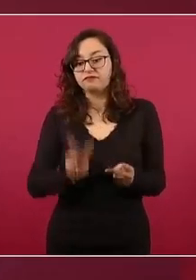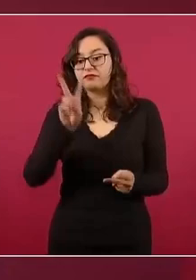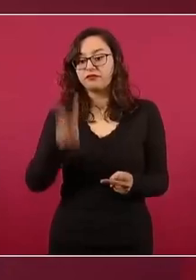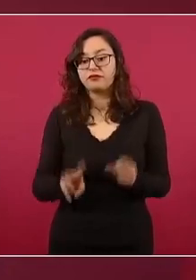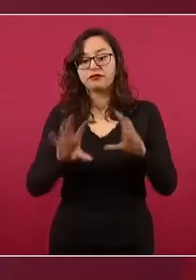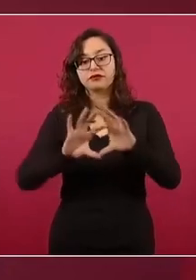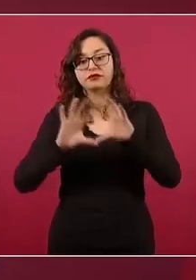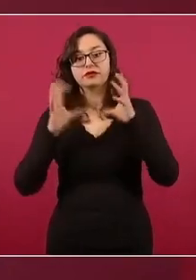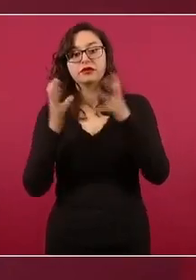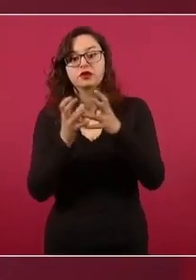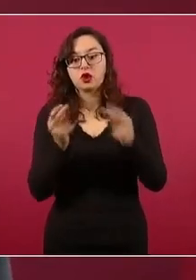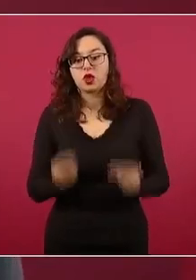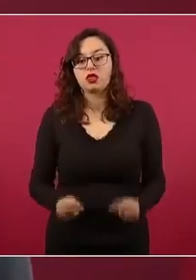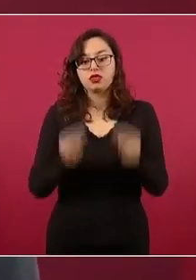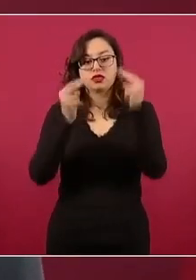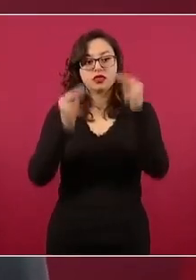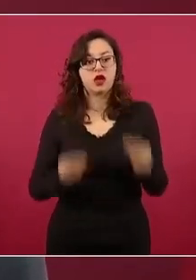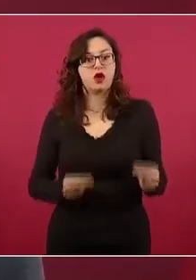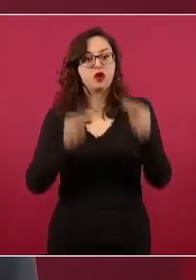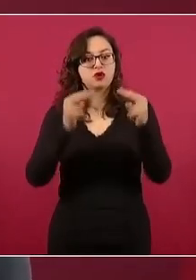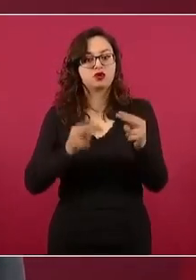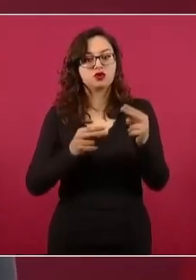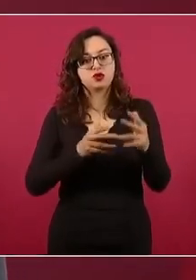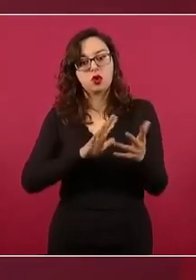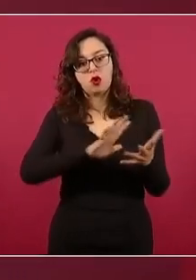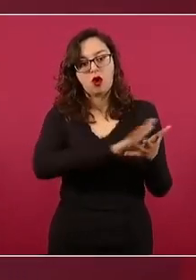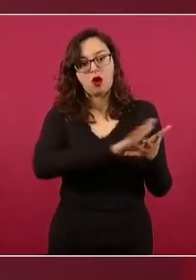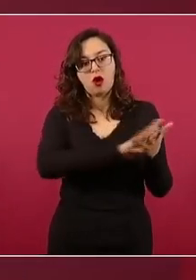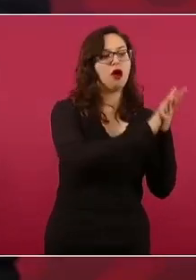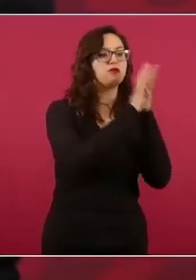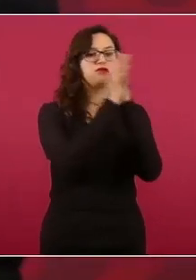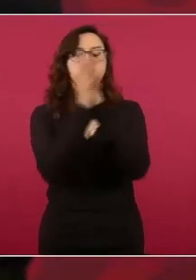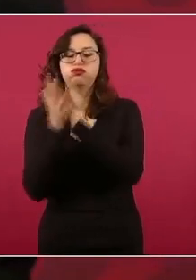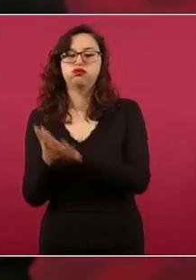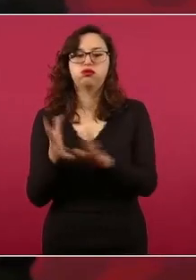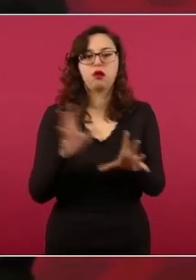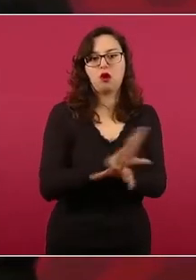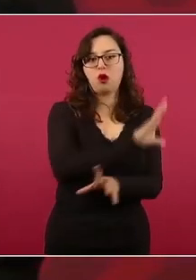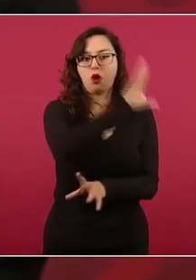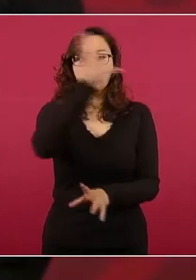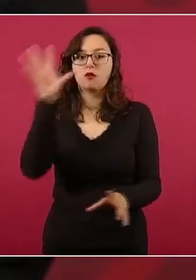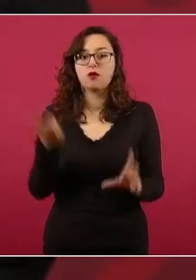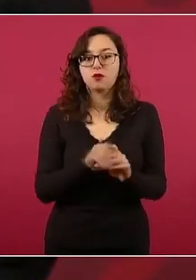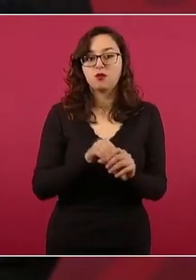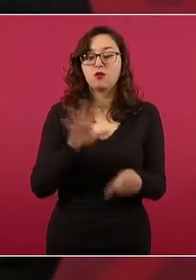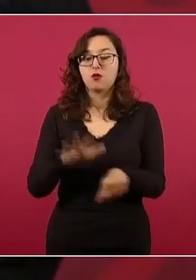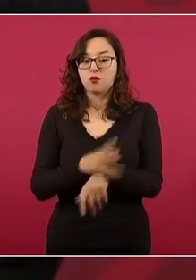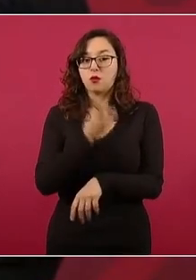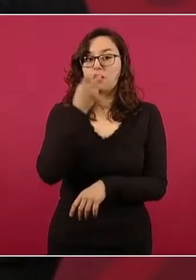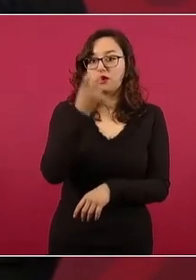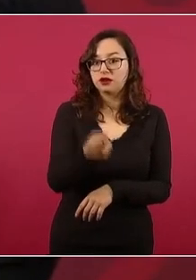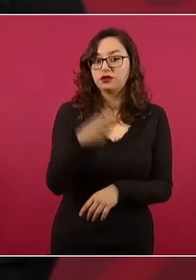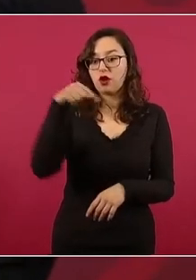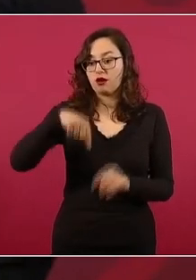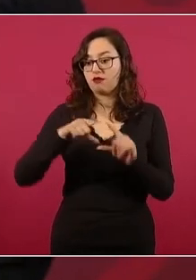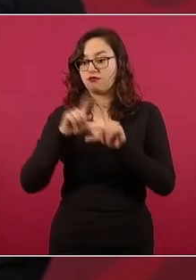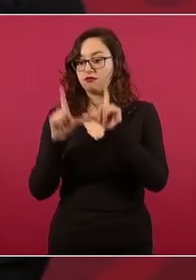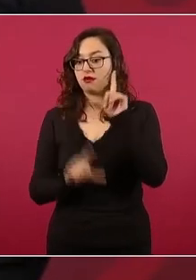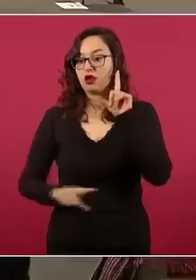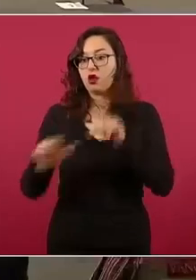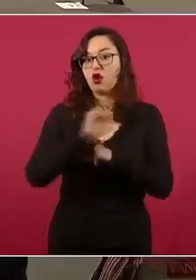mundial en los próximos años que podría generar un aumento en la inversión extranjera directa.